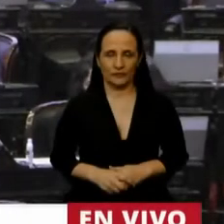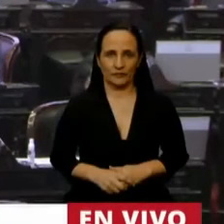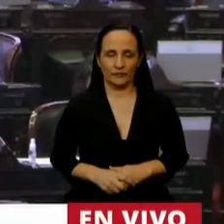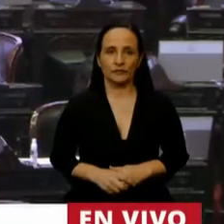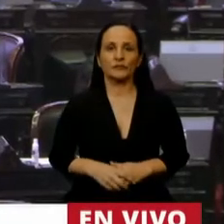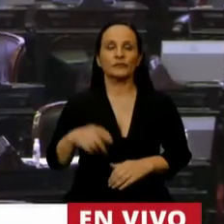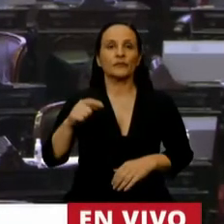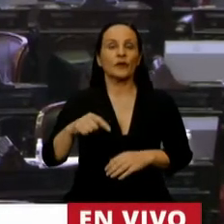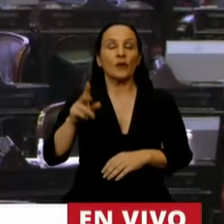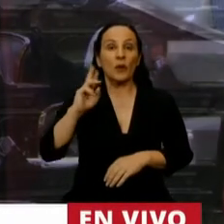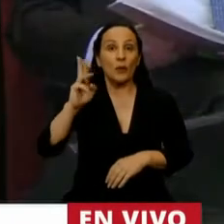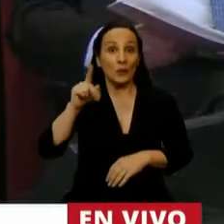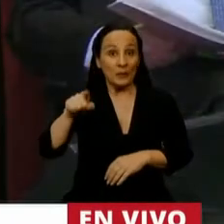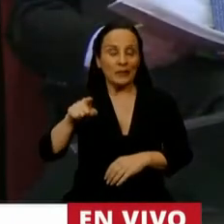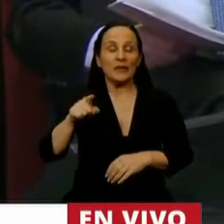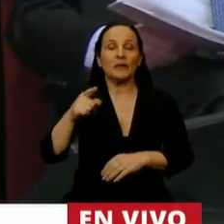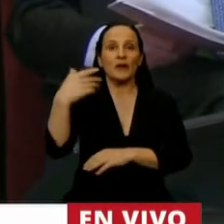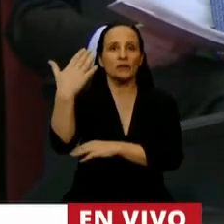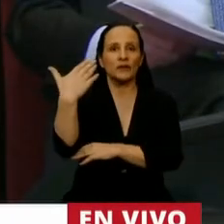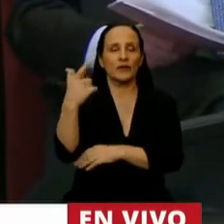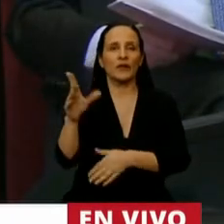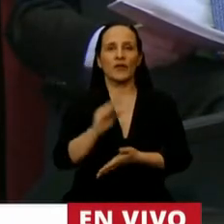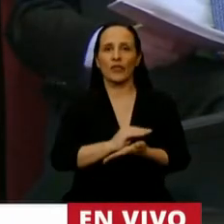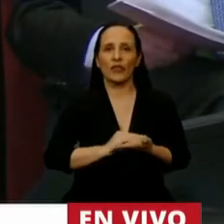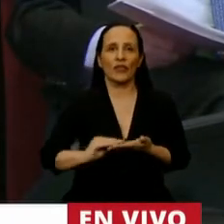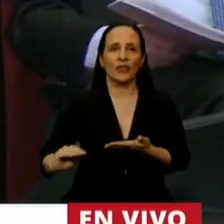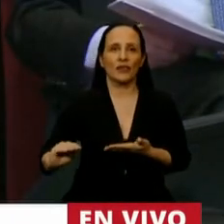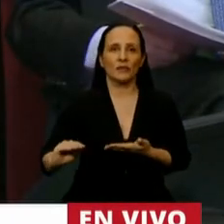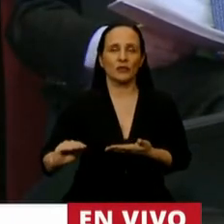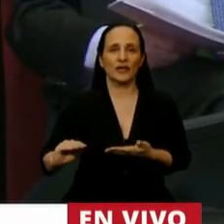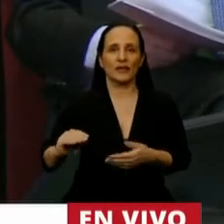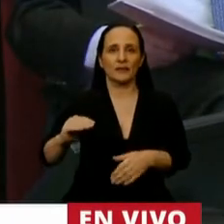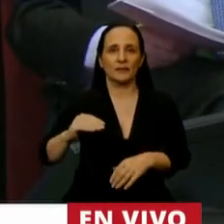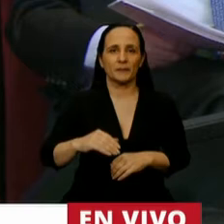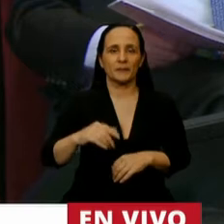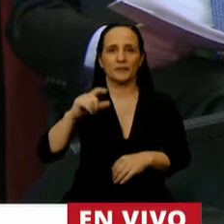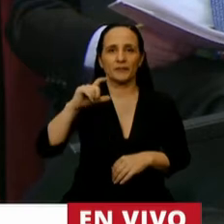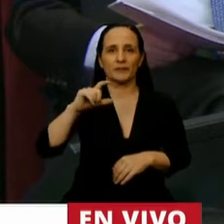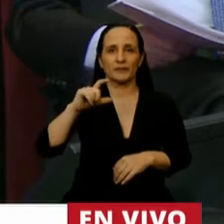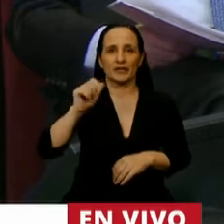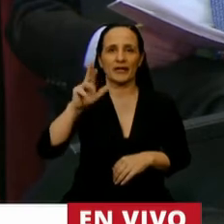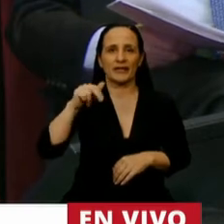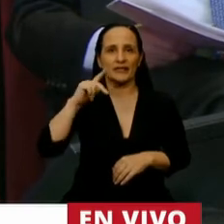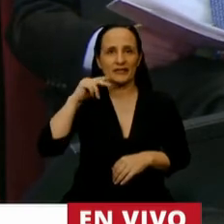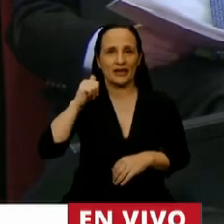Para una cuestión de privilegio, tiene la palabra la diputada Carina Banff.